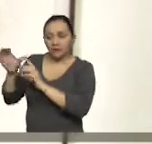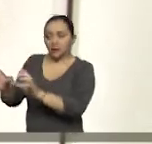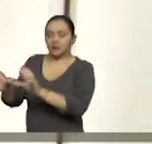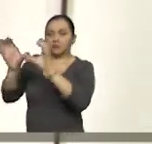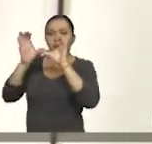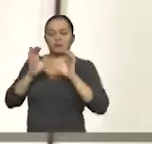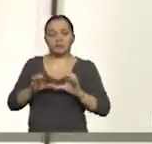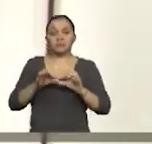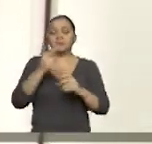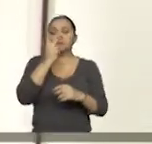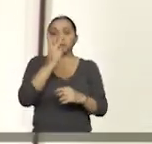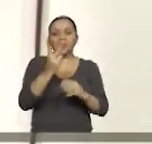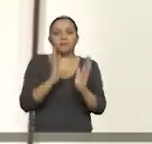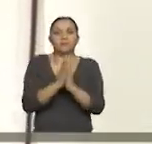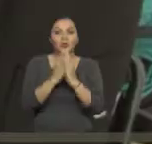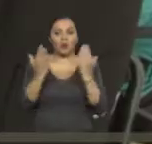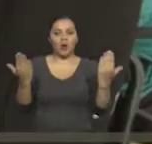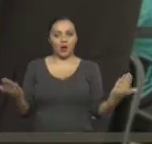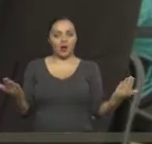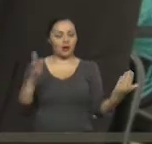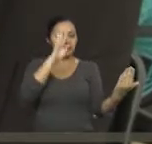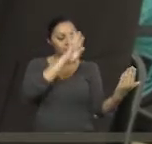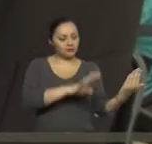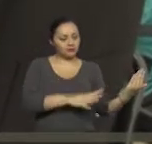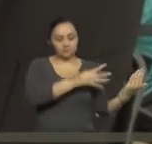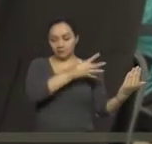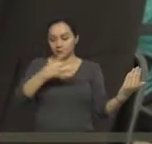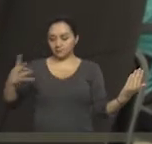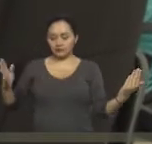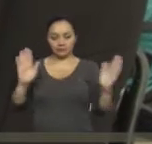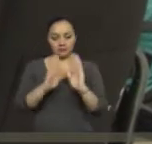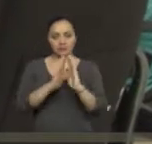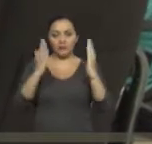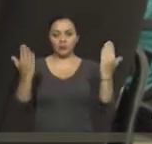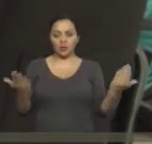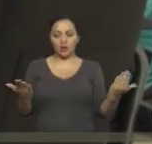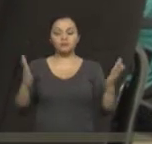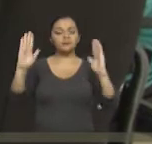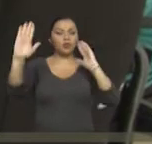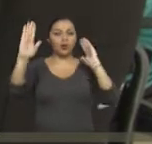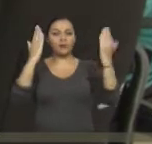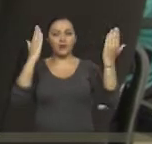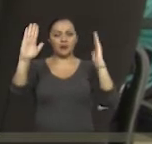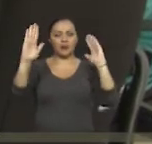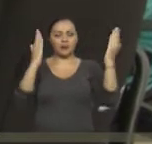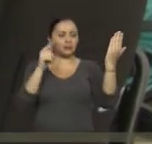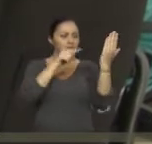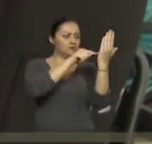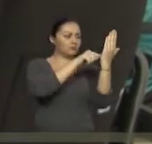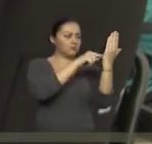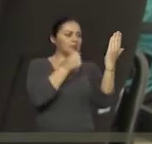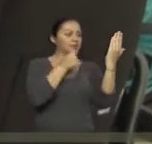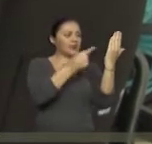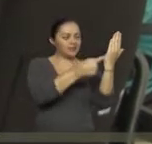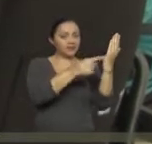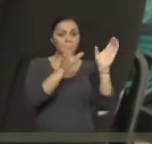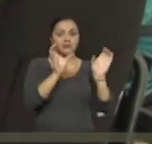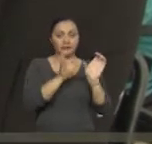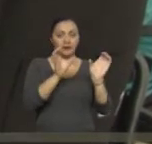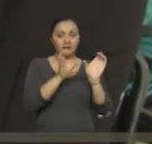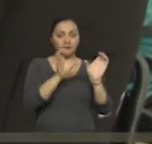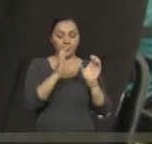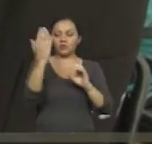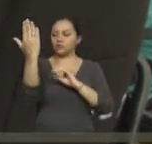miran su manual de calificación, hacen una comparación de lo que dice el certificado,